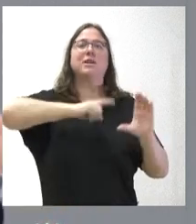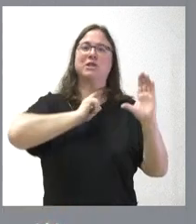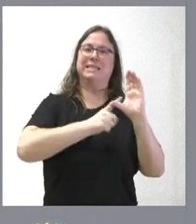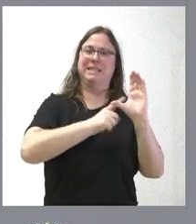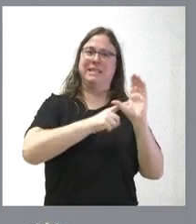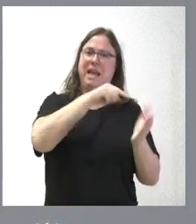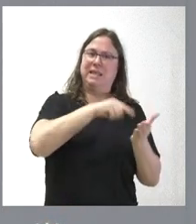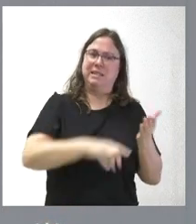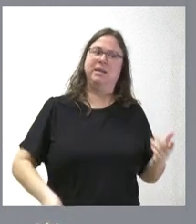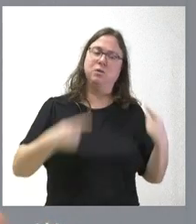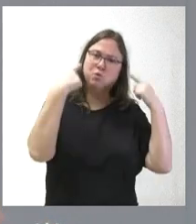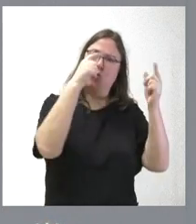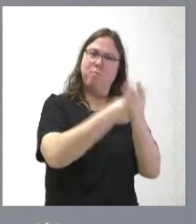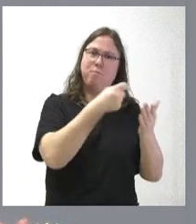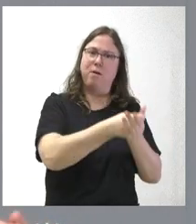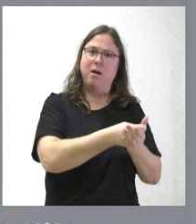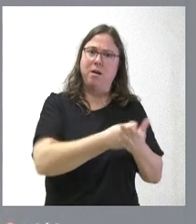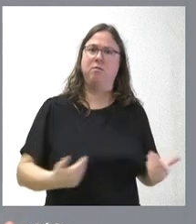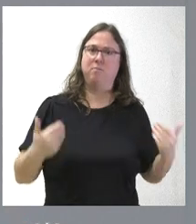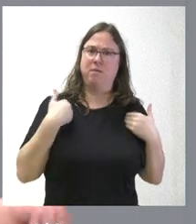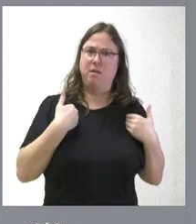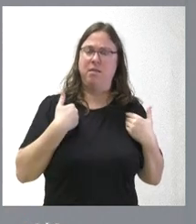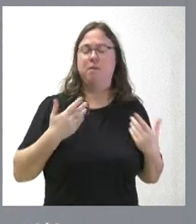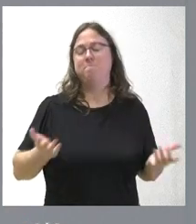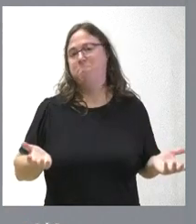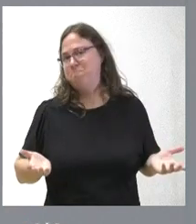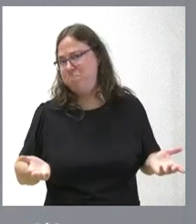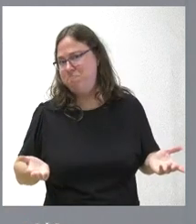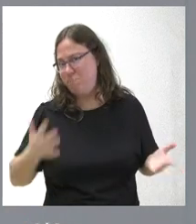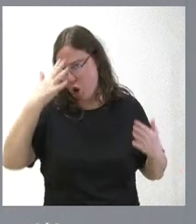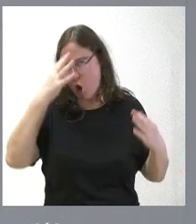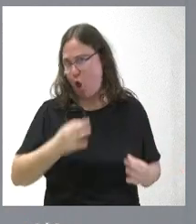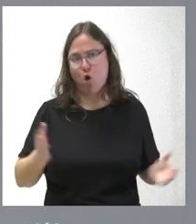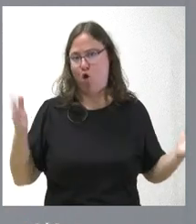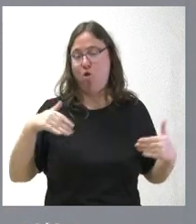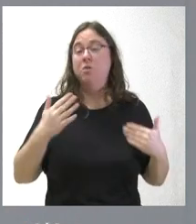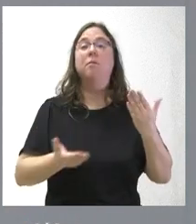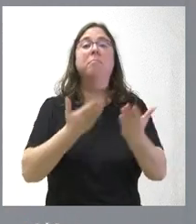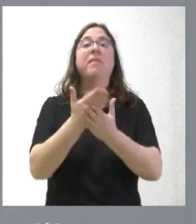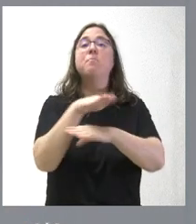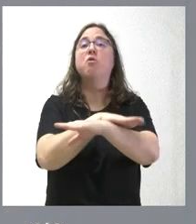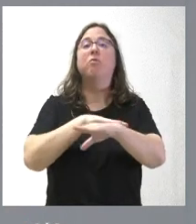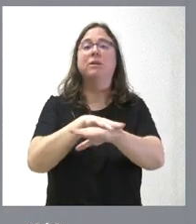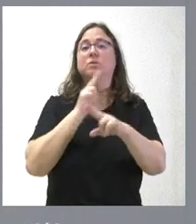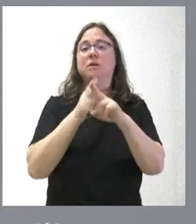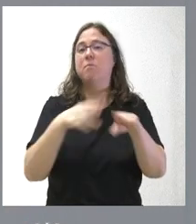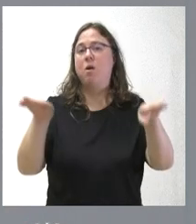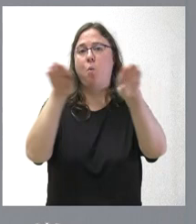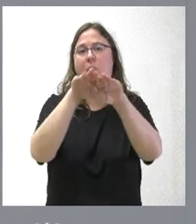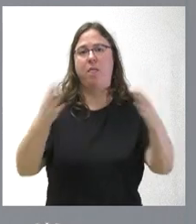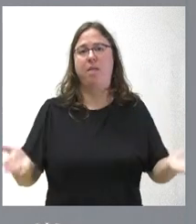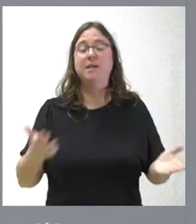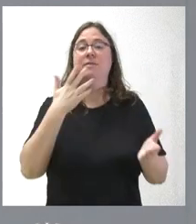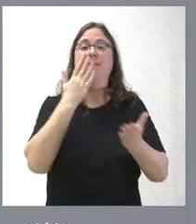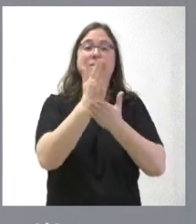paguen las infraestructuras de ámbito nacional que son competencias del Estado? Esto no tiene ninguna lógica. Nosotros pedimos algo muy básico que es la igualdad. Si en todas las